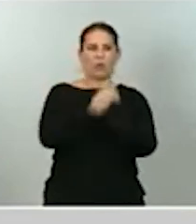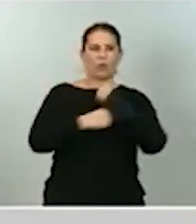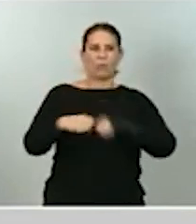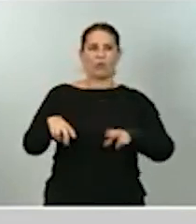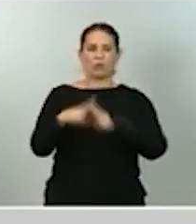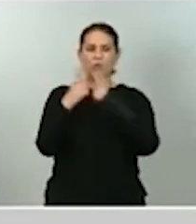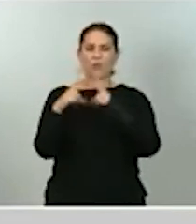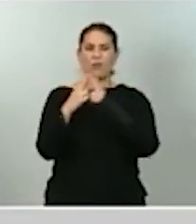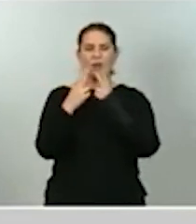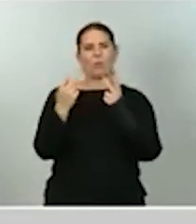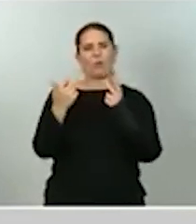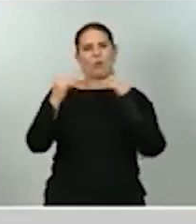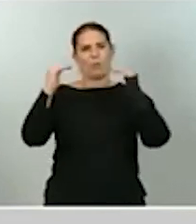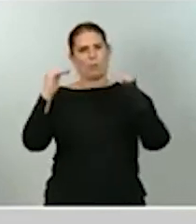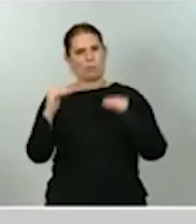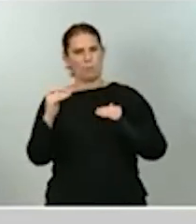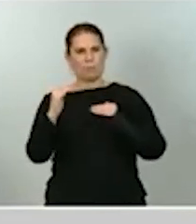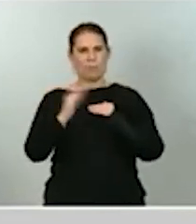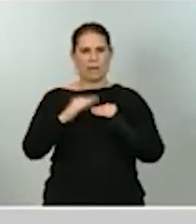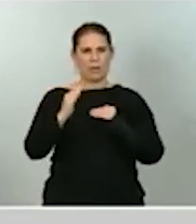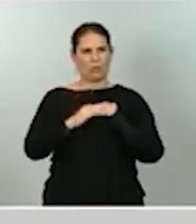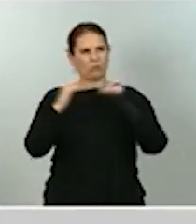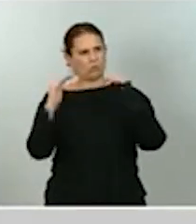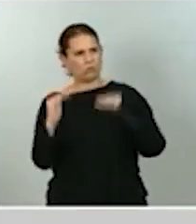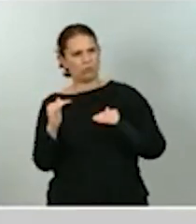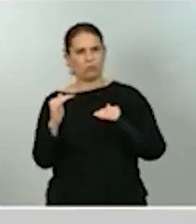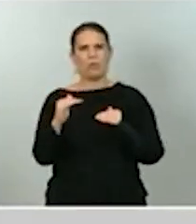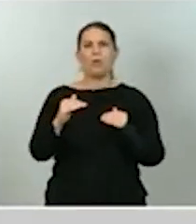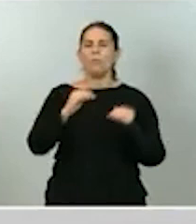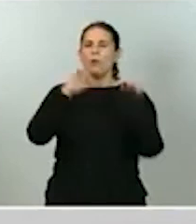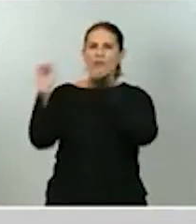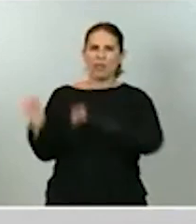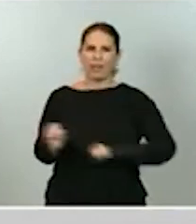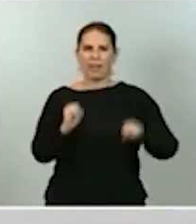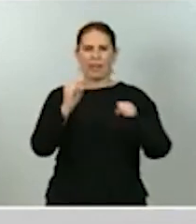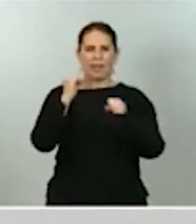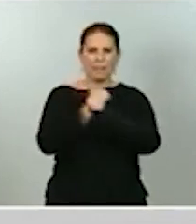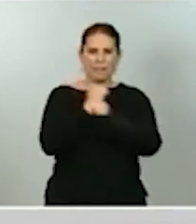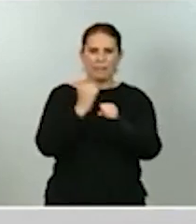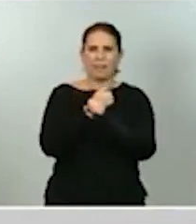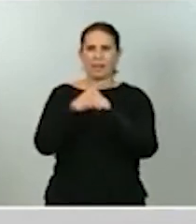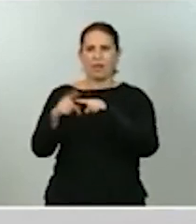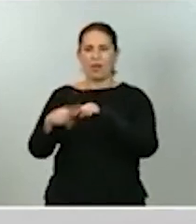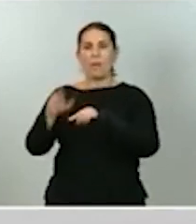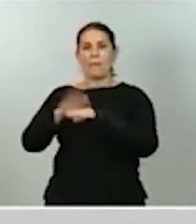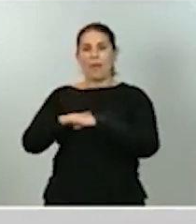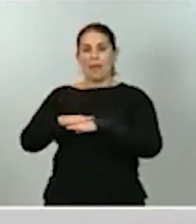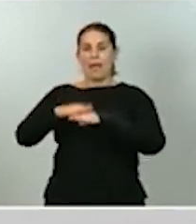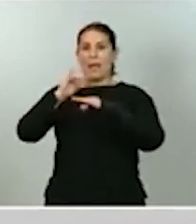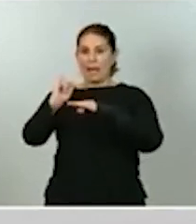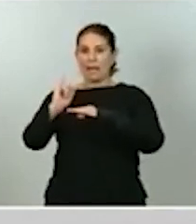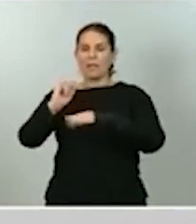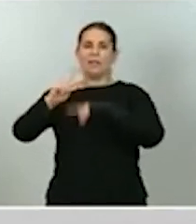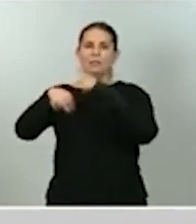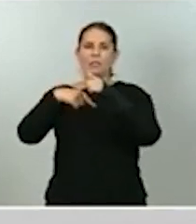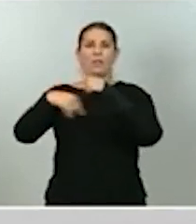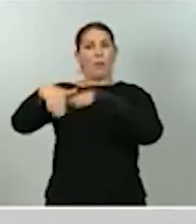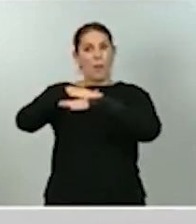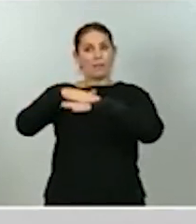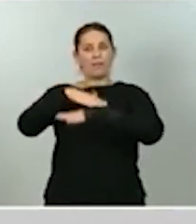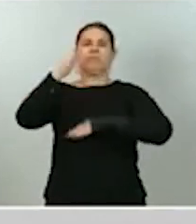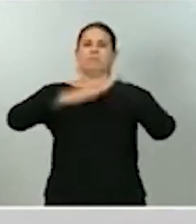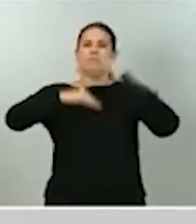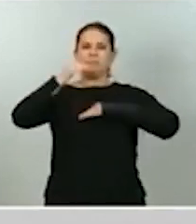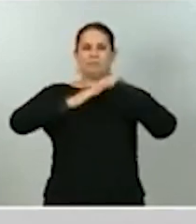proteger, así, una base de tejido productivo y de empleo sobre la que construir la recuperación. La previsión de